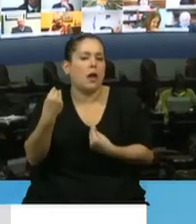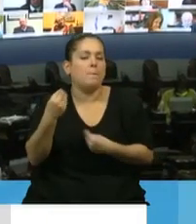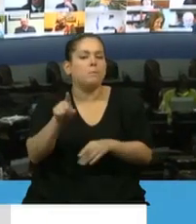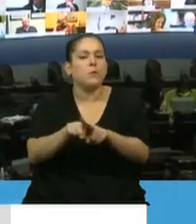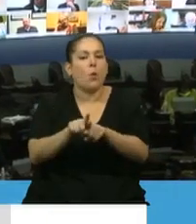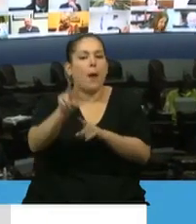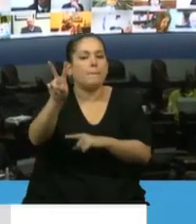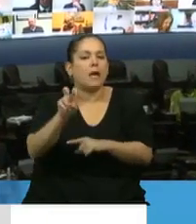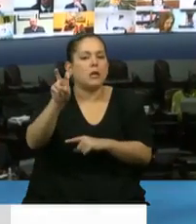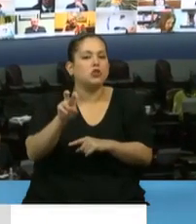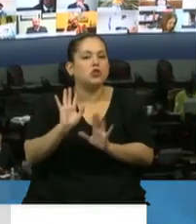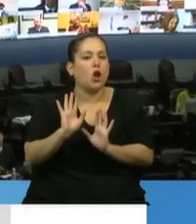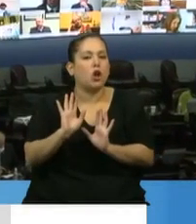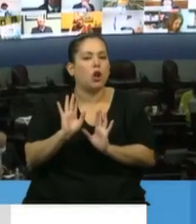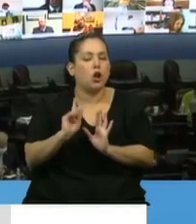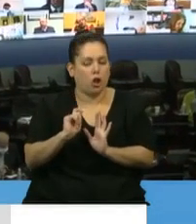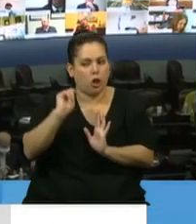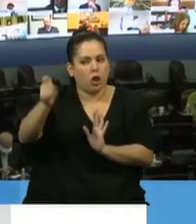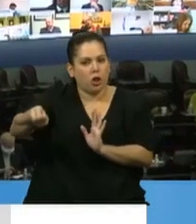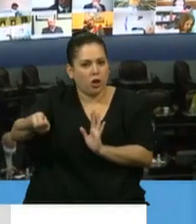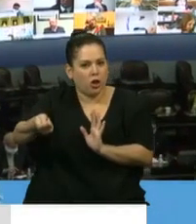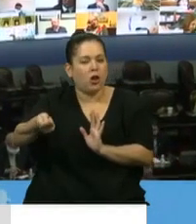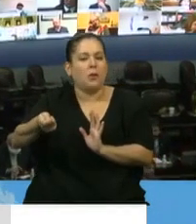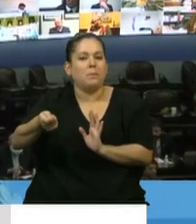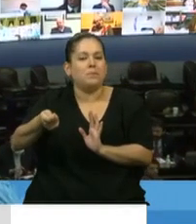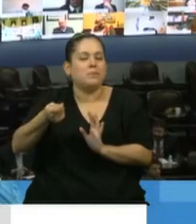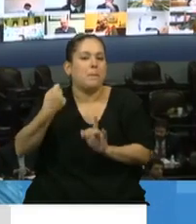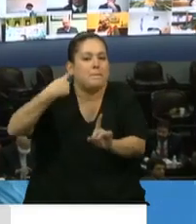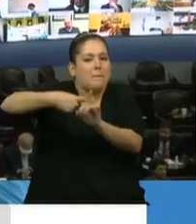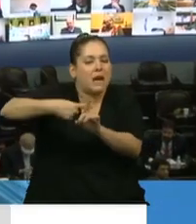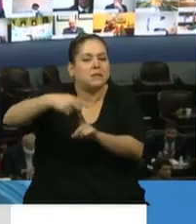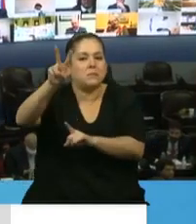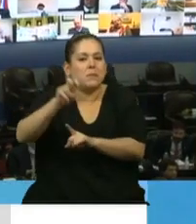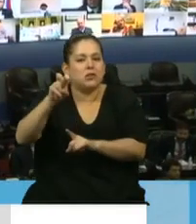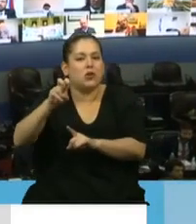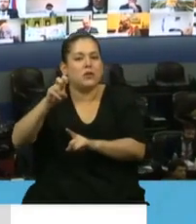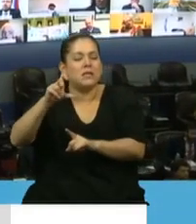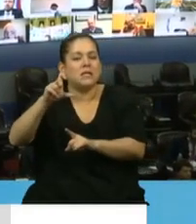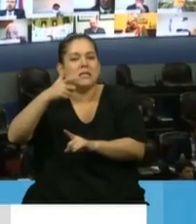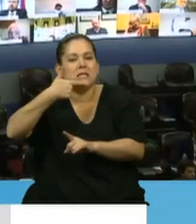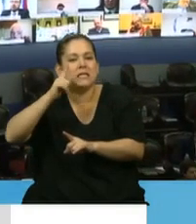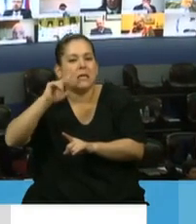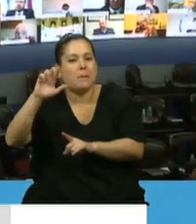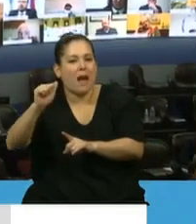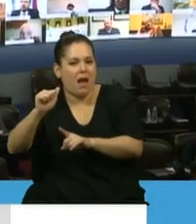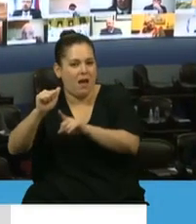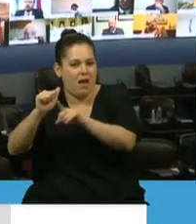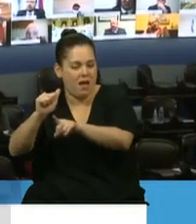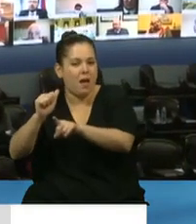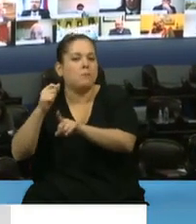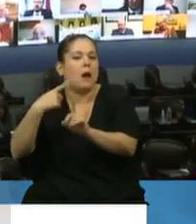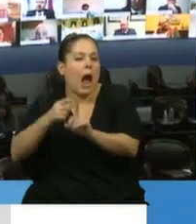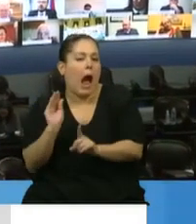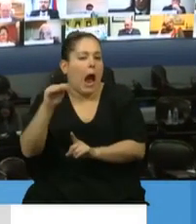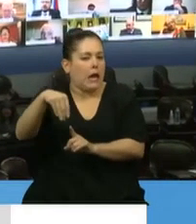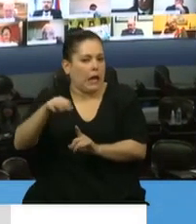vitalicia que se va a agregar a la pensión que le corresponda por el SIPA. Esto es algo que hemos agregado y pedido, le agregado